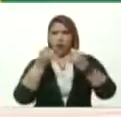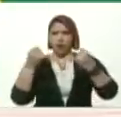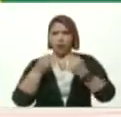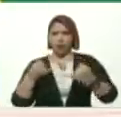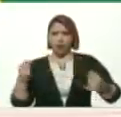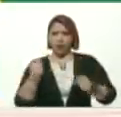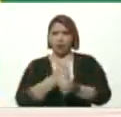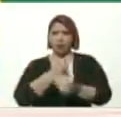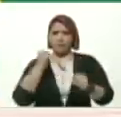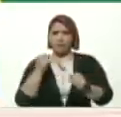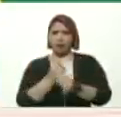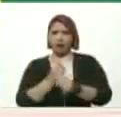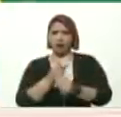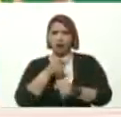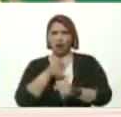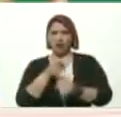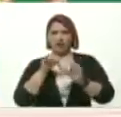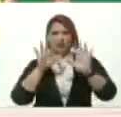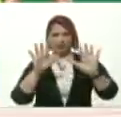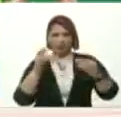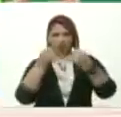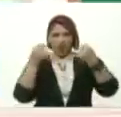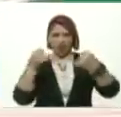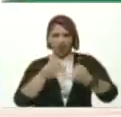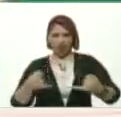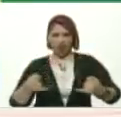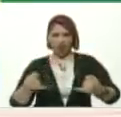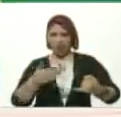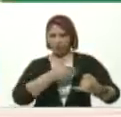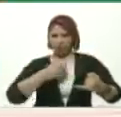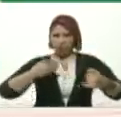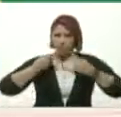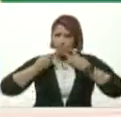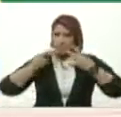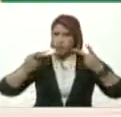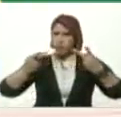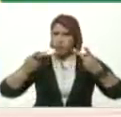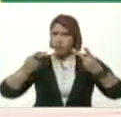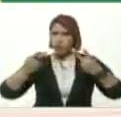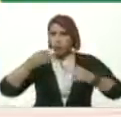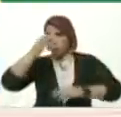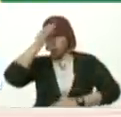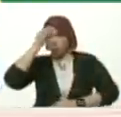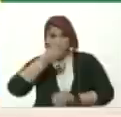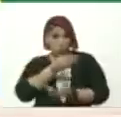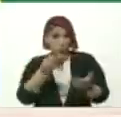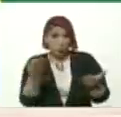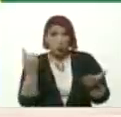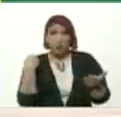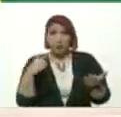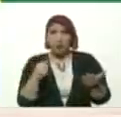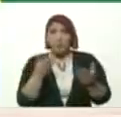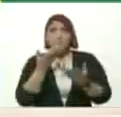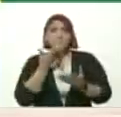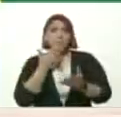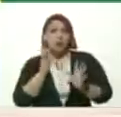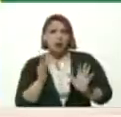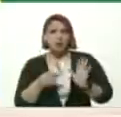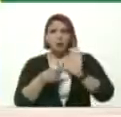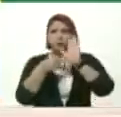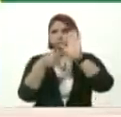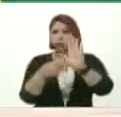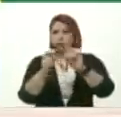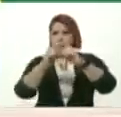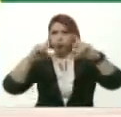Son diez líneas Que quiero Darlas a conocer No sé si ustedes Tienen para Colocar esto En pantalla